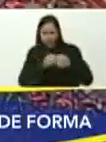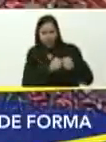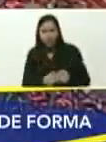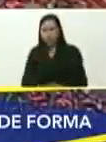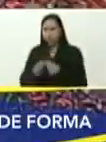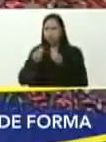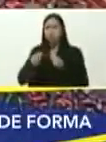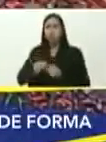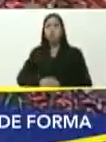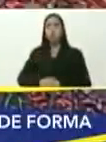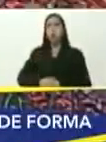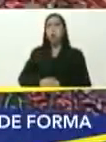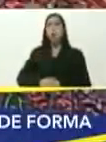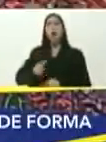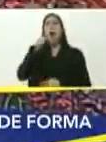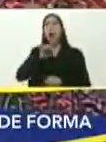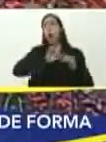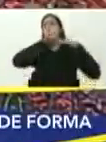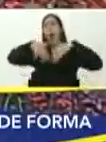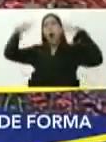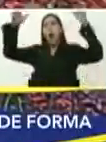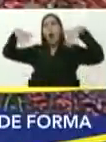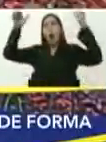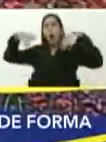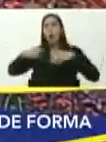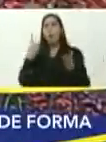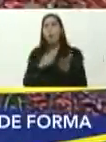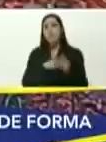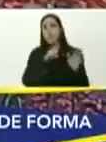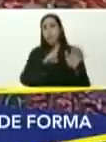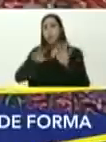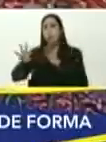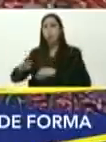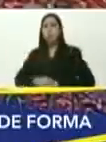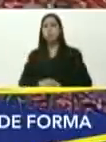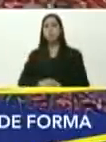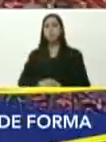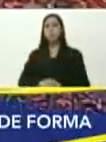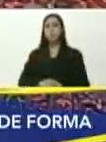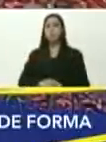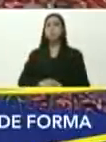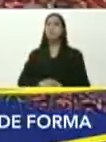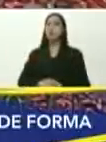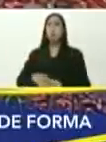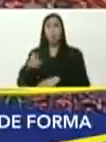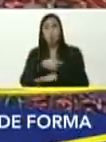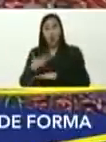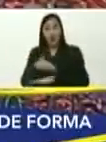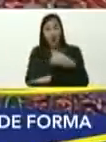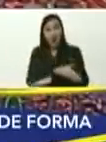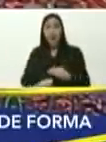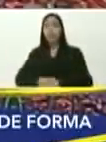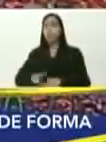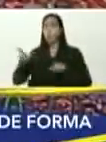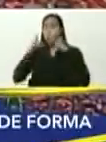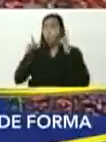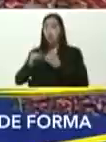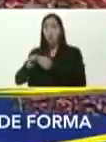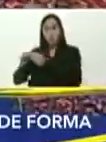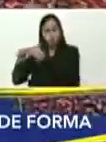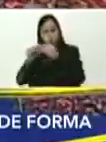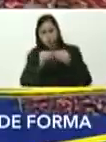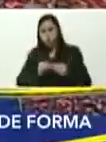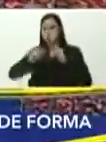por la vaguada, del año, 1999, y García Carneiro, convirtió, el estado, La Guaira, en un estado,